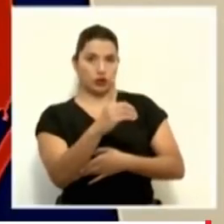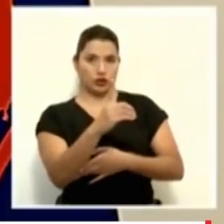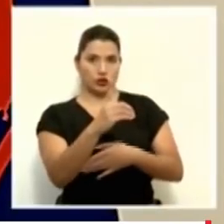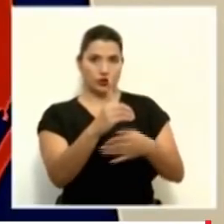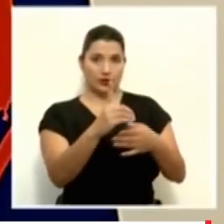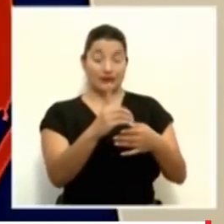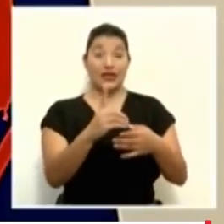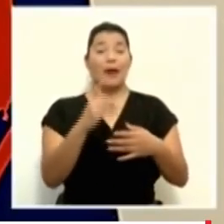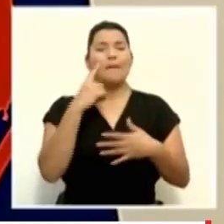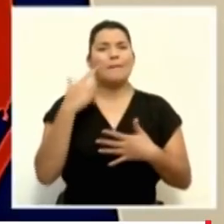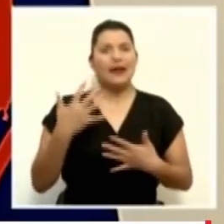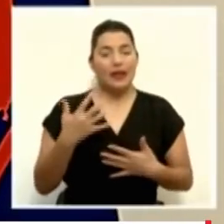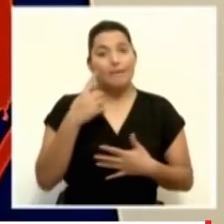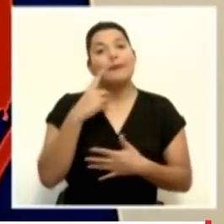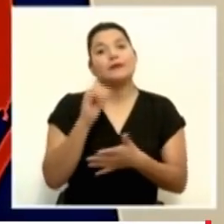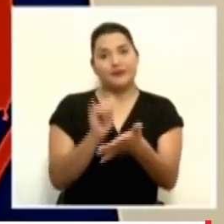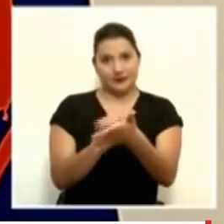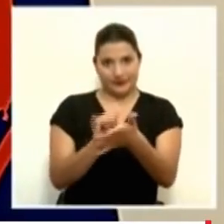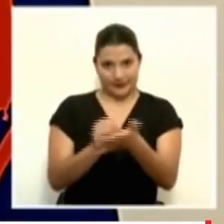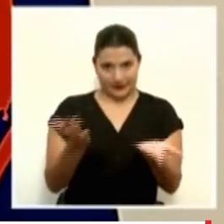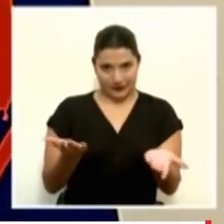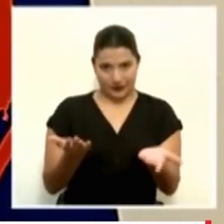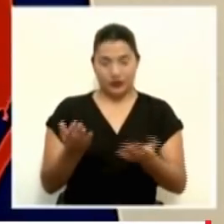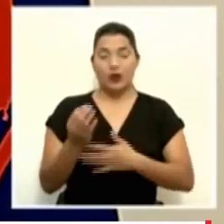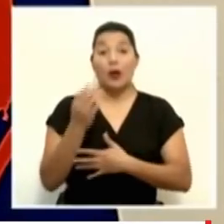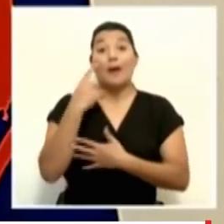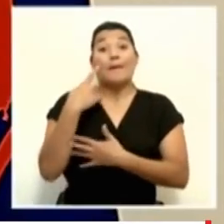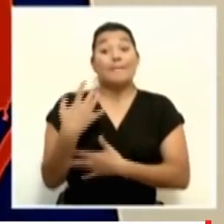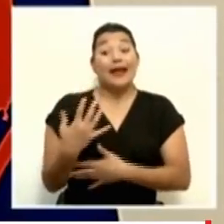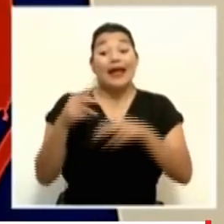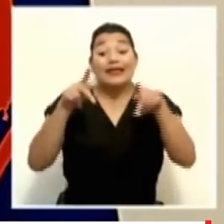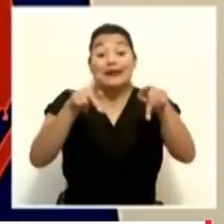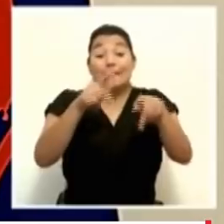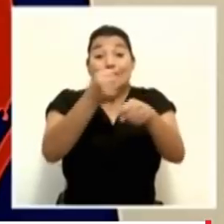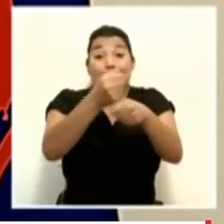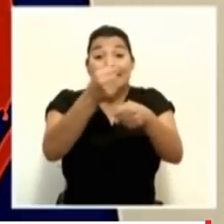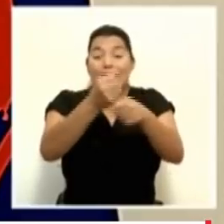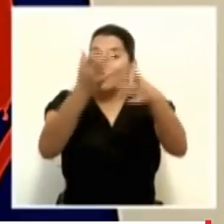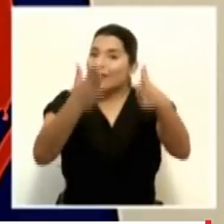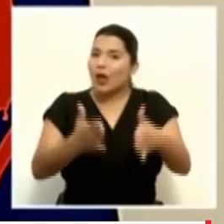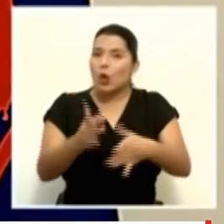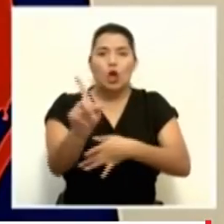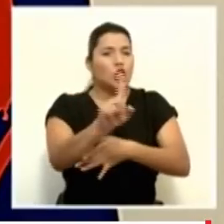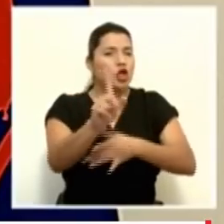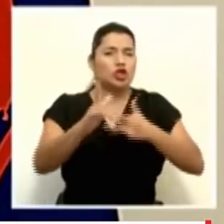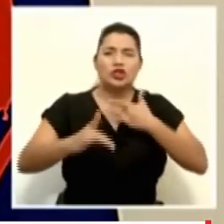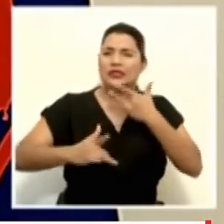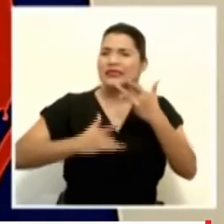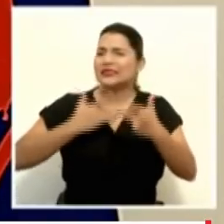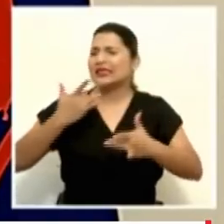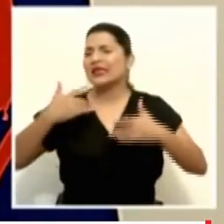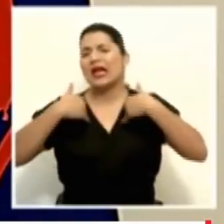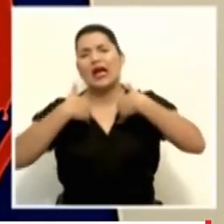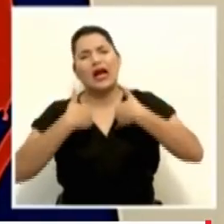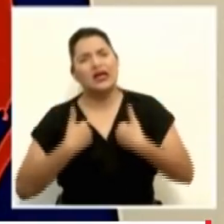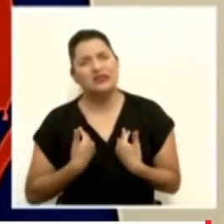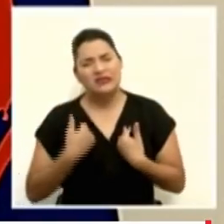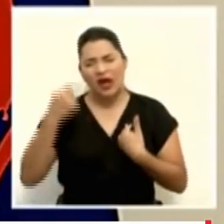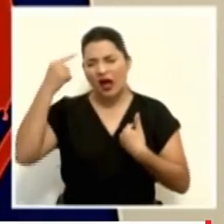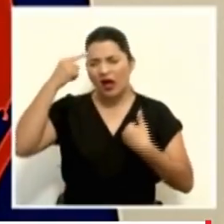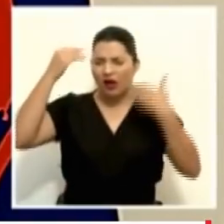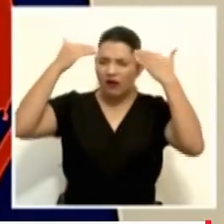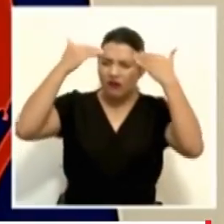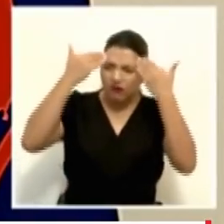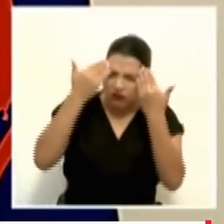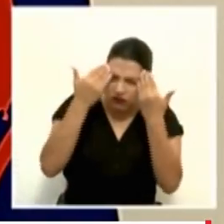precisamente es para eso, para que el personal no llegue a quemarse, a estar en esa fatiga